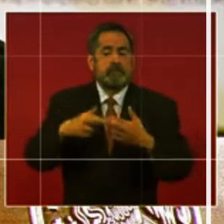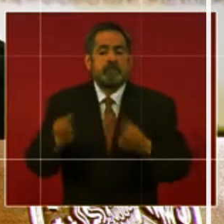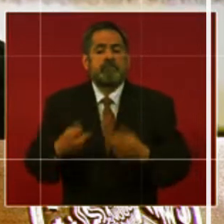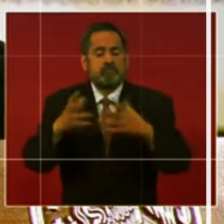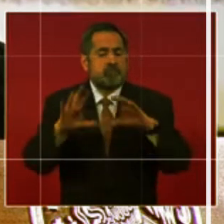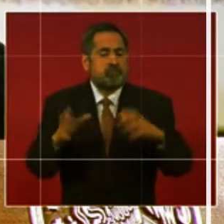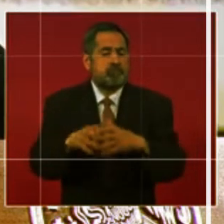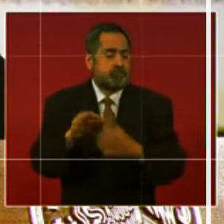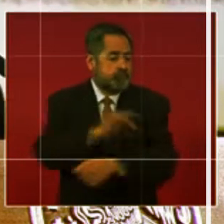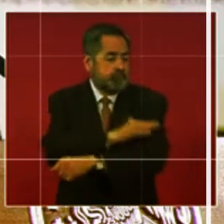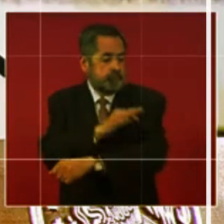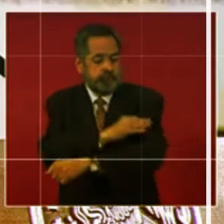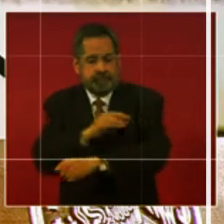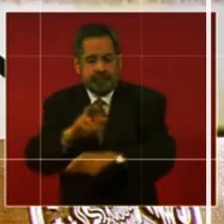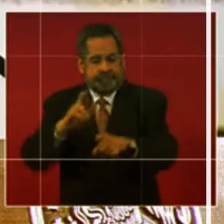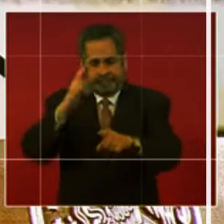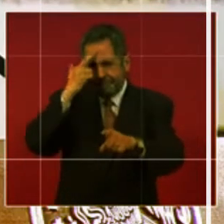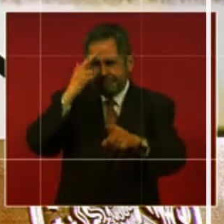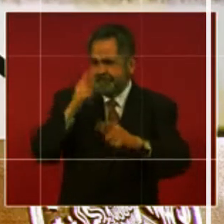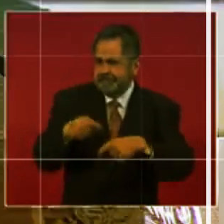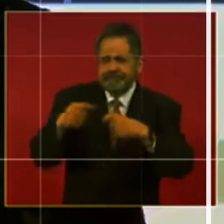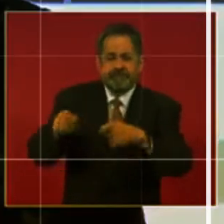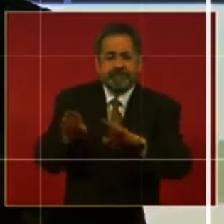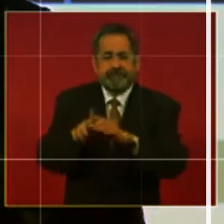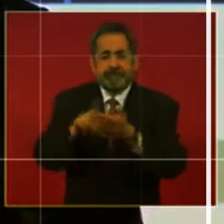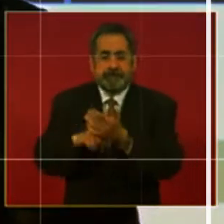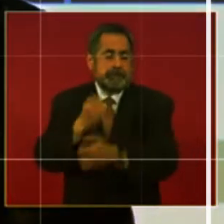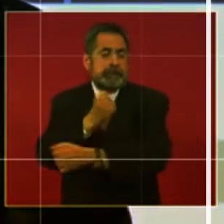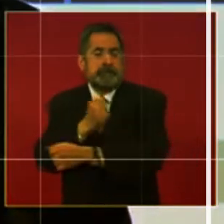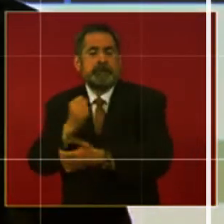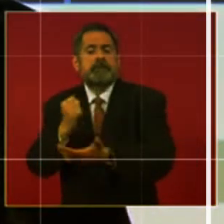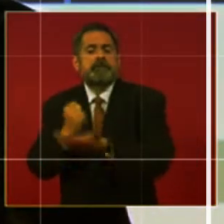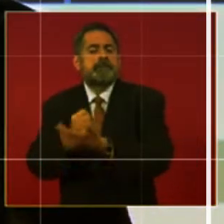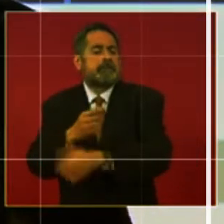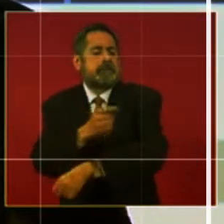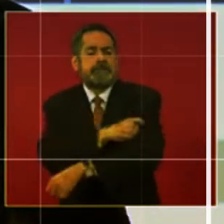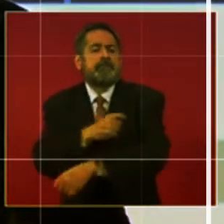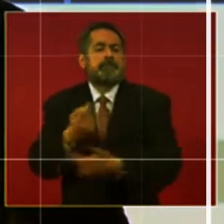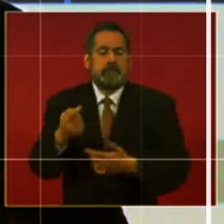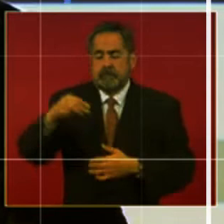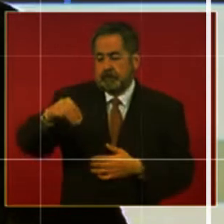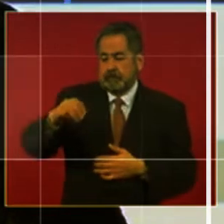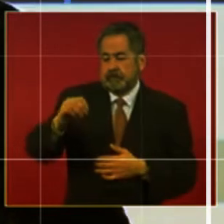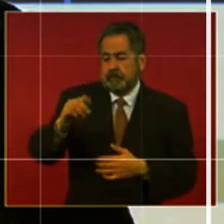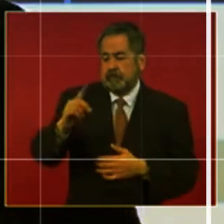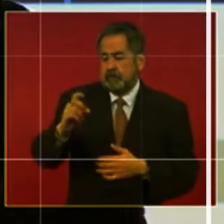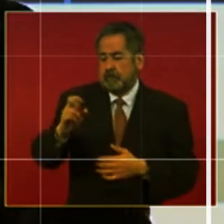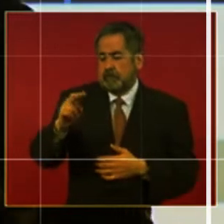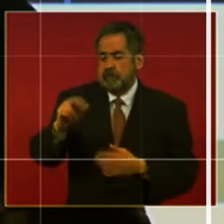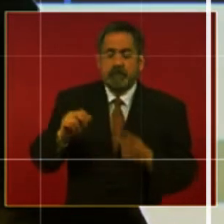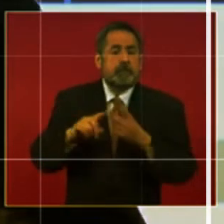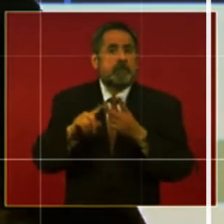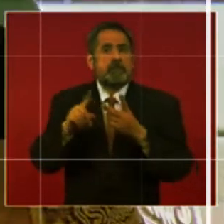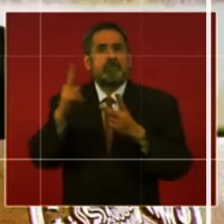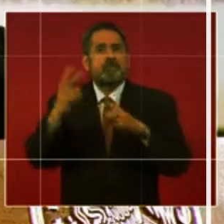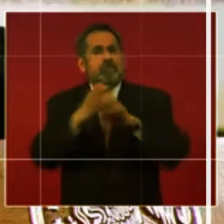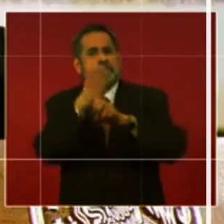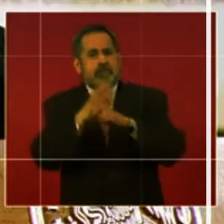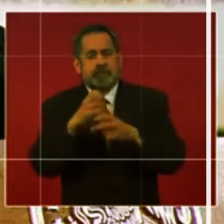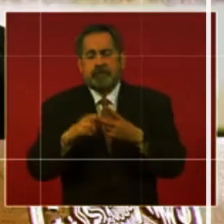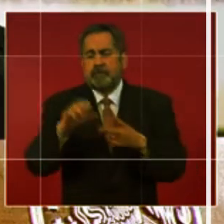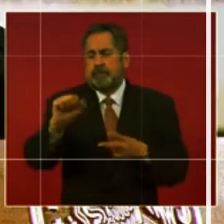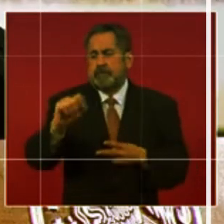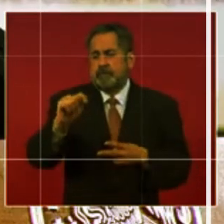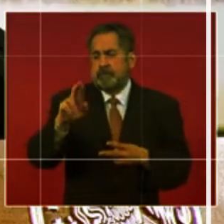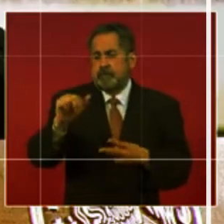aplicadas, recordemos que es moderna en su gran mayoría, pero también tuvimos AstraZeneca en dos estados y un